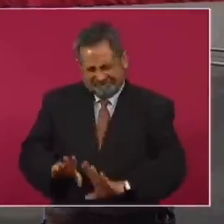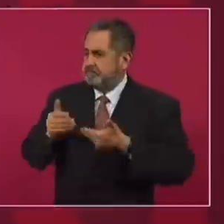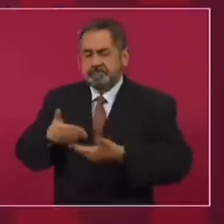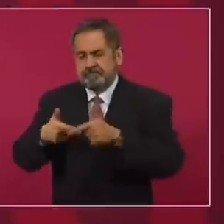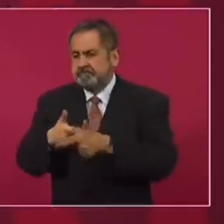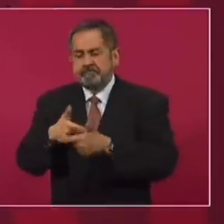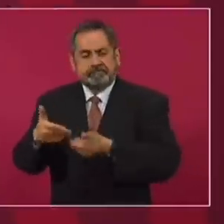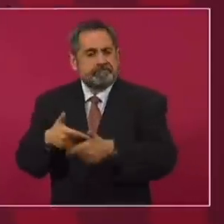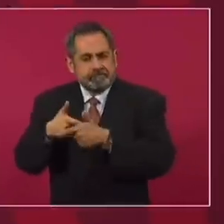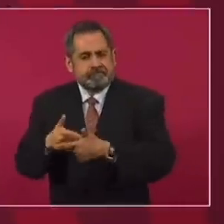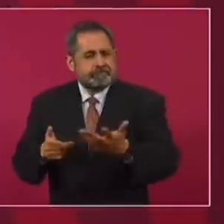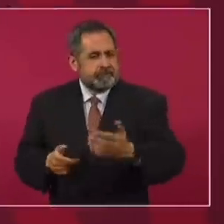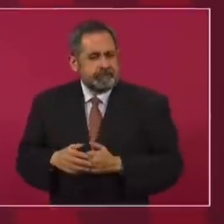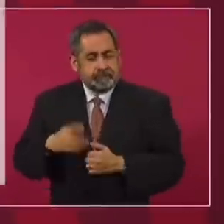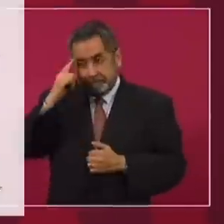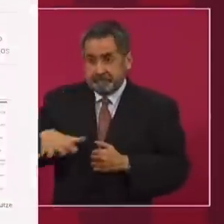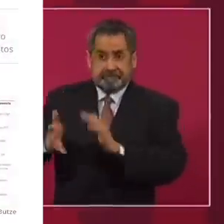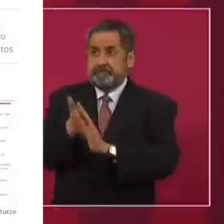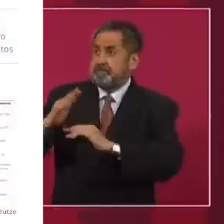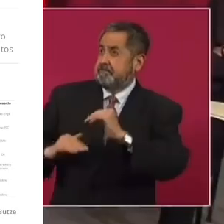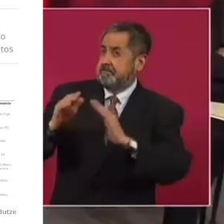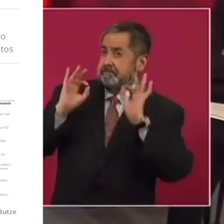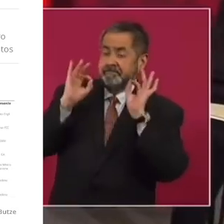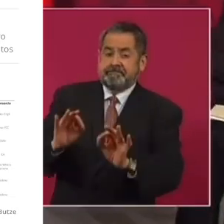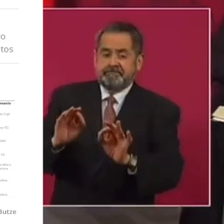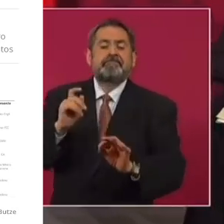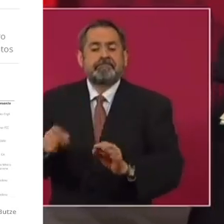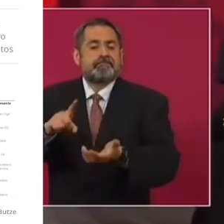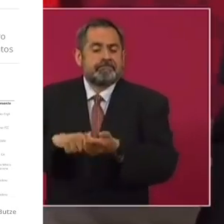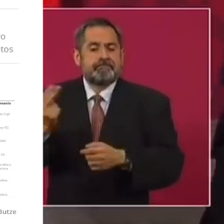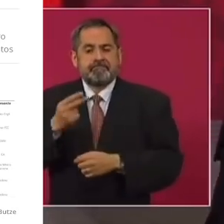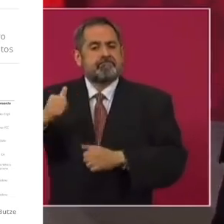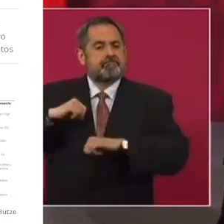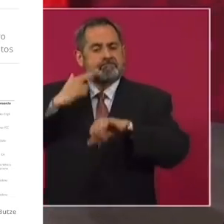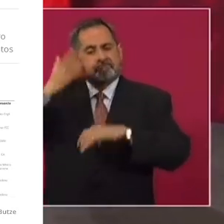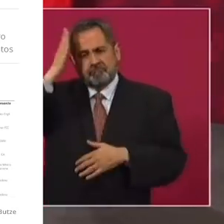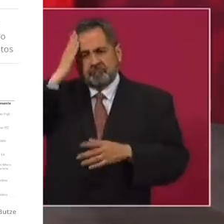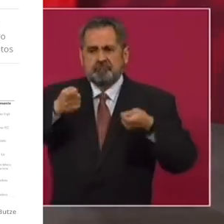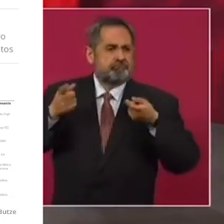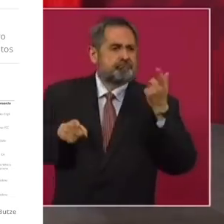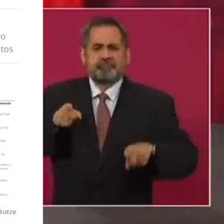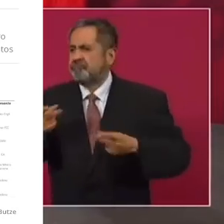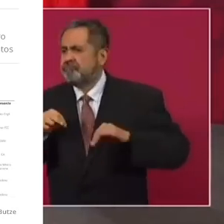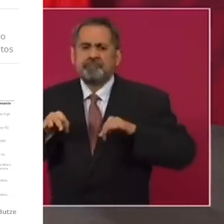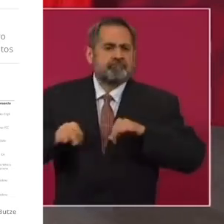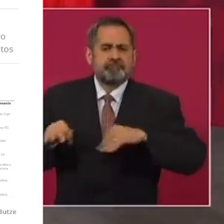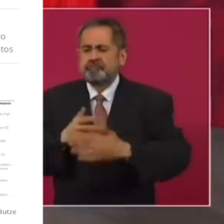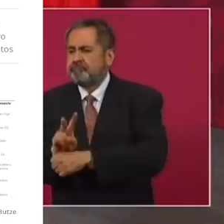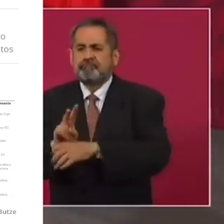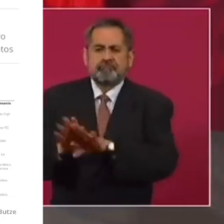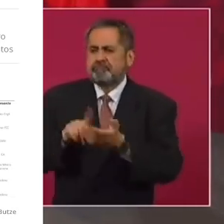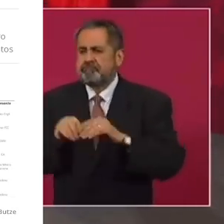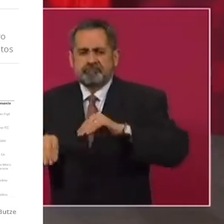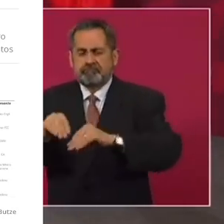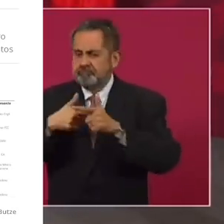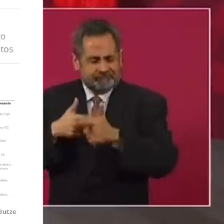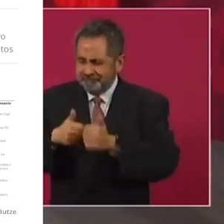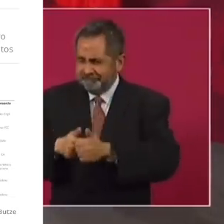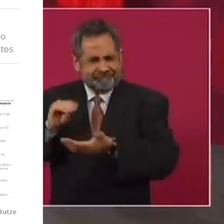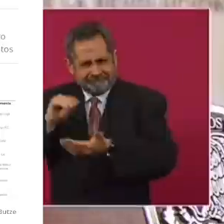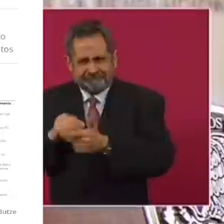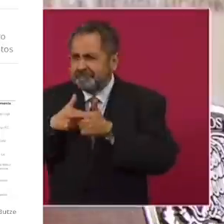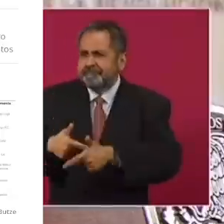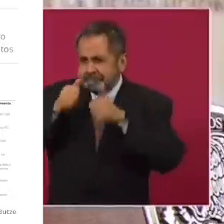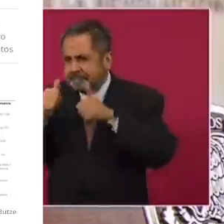apliquen a fondo. Para poder llevar a cabo una obra se requiere un mando y se requiere una supervisión permanente,